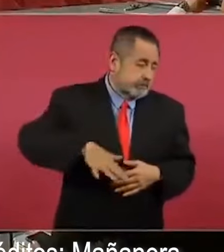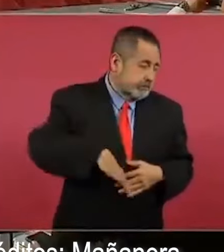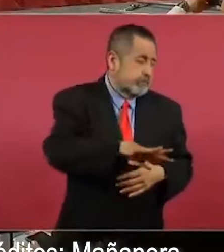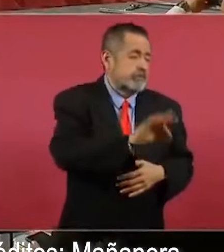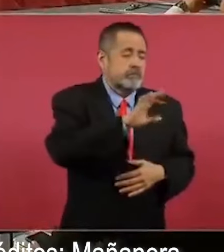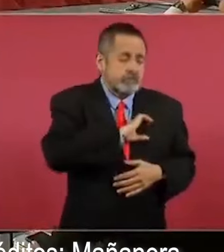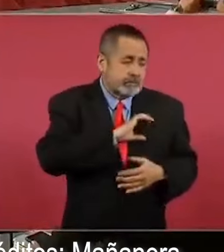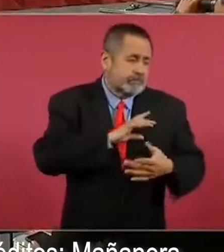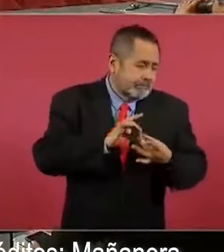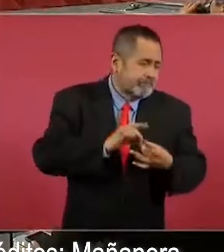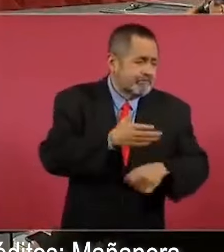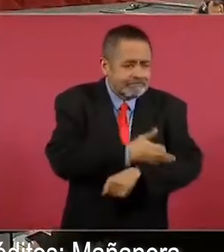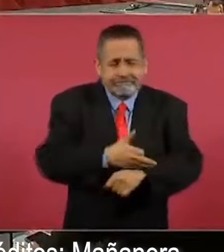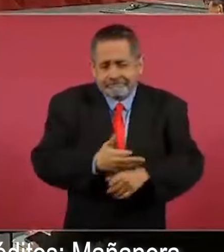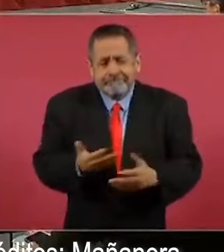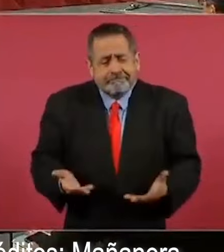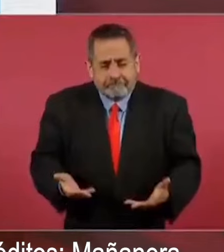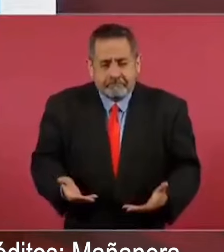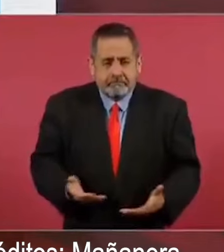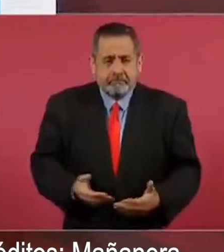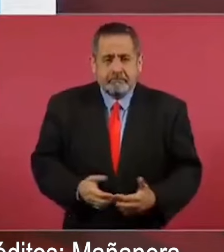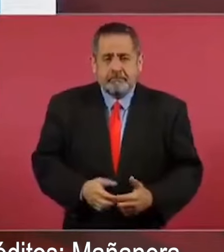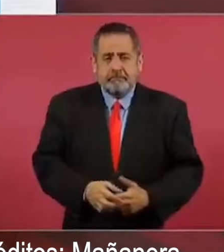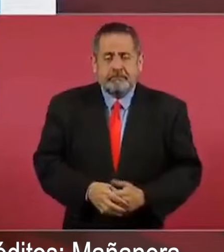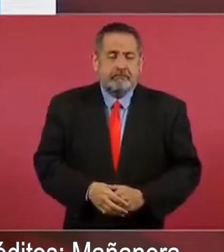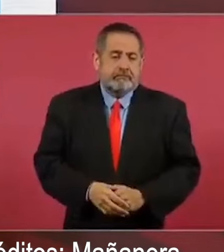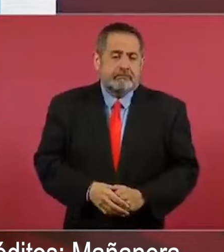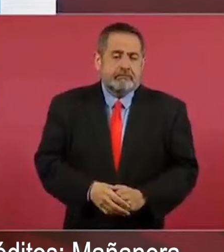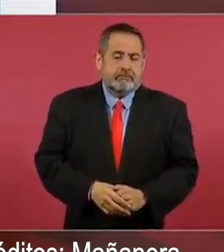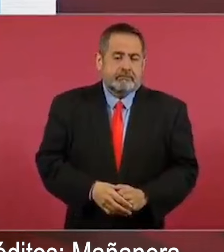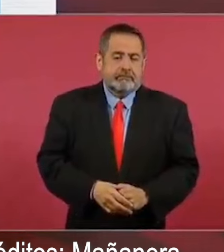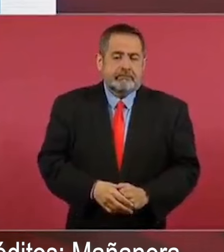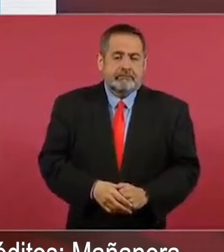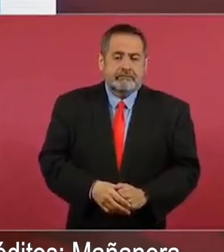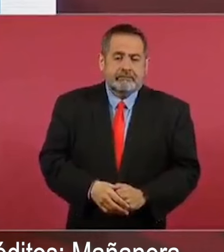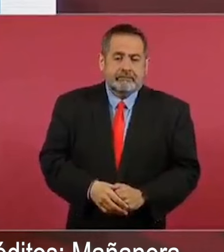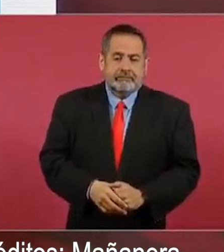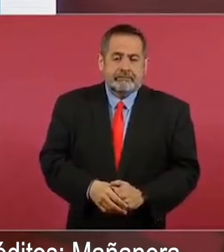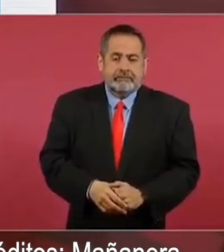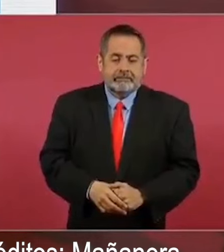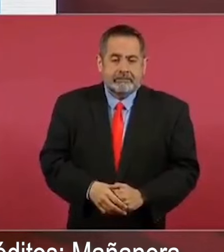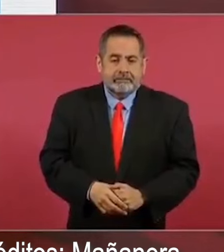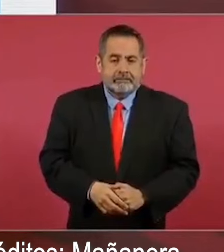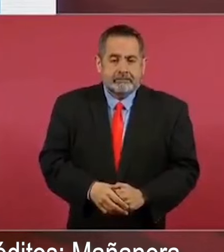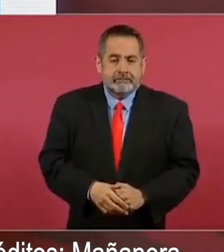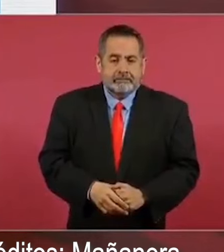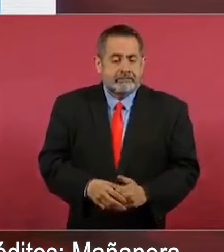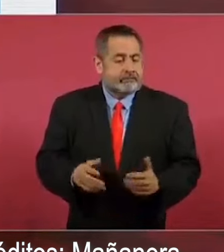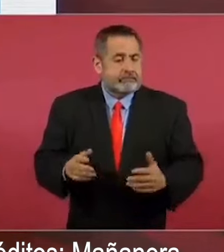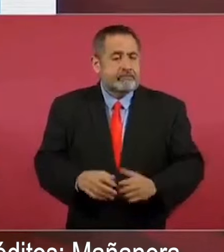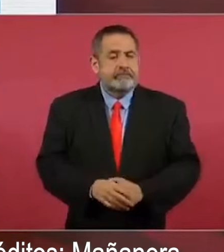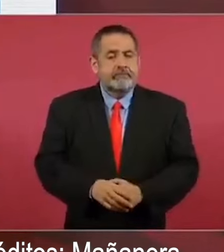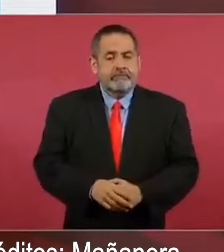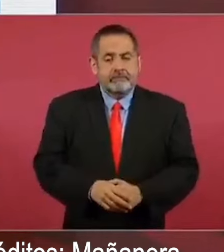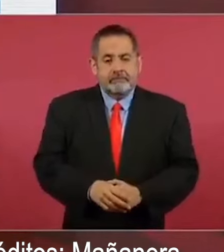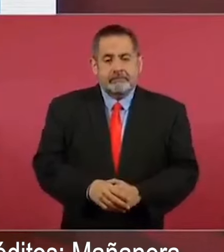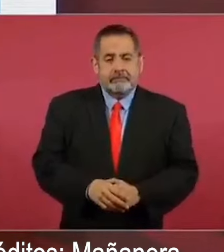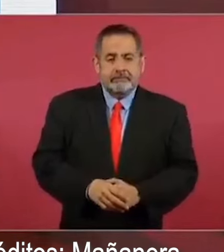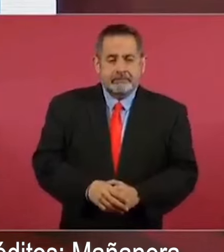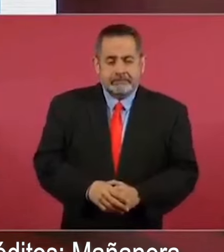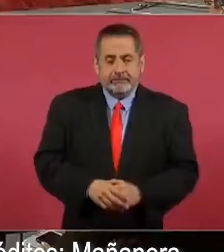pues todo esto es